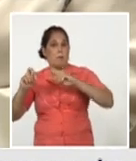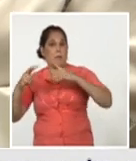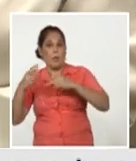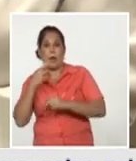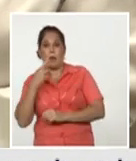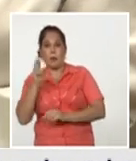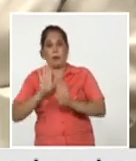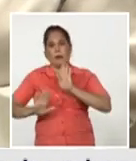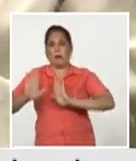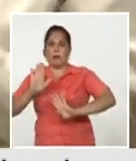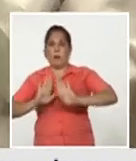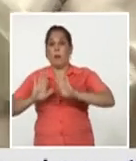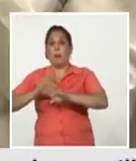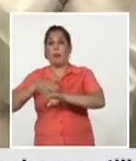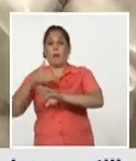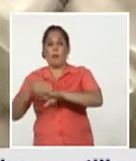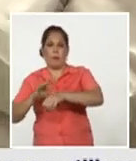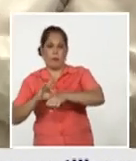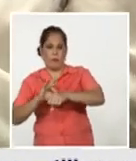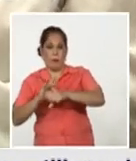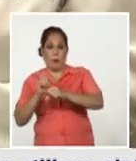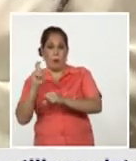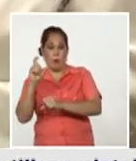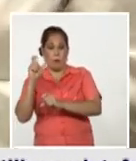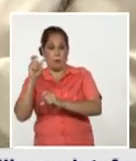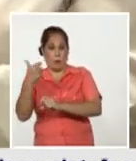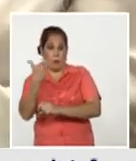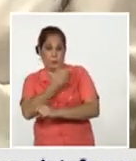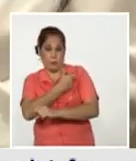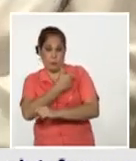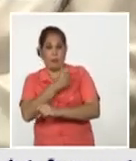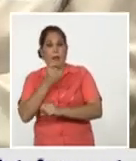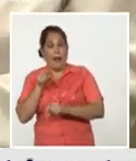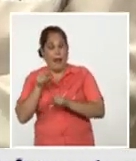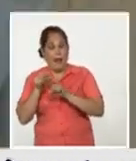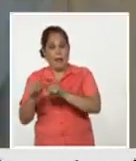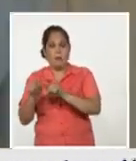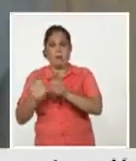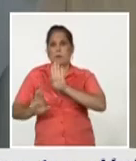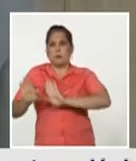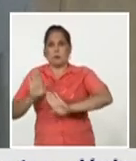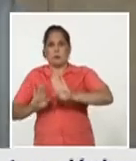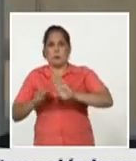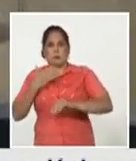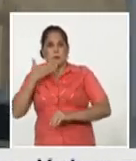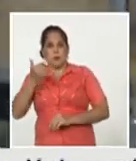después de la vacunación con una sola dosis respecto al nivel pre vacunación